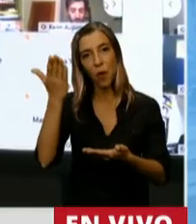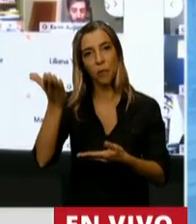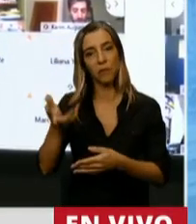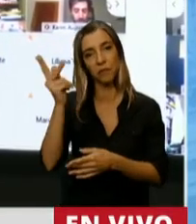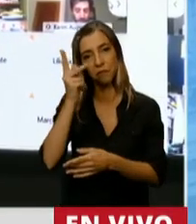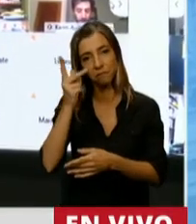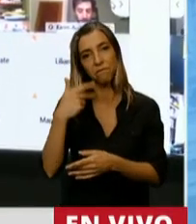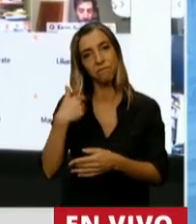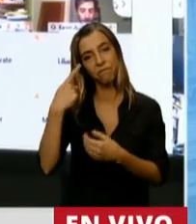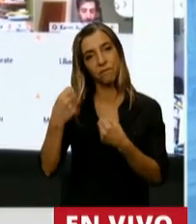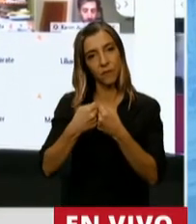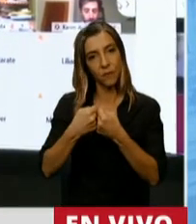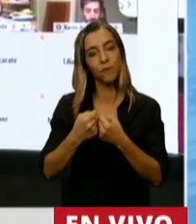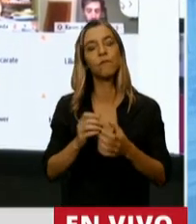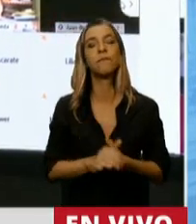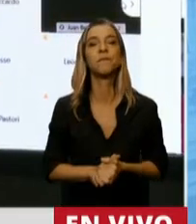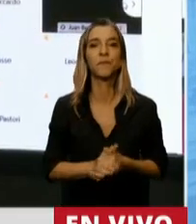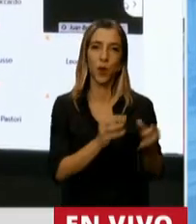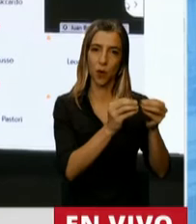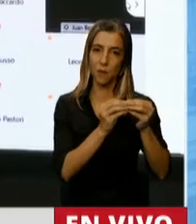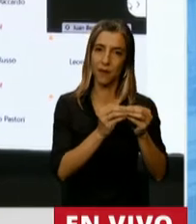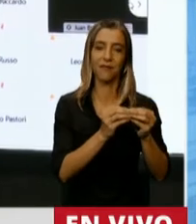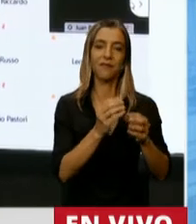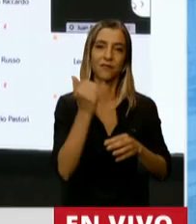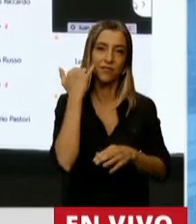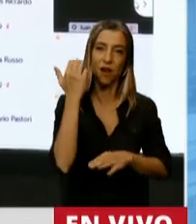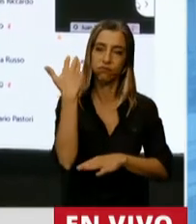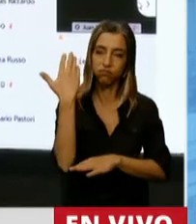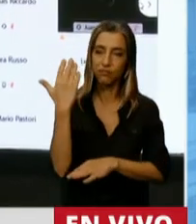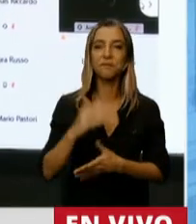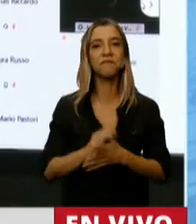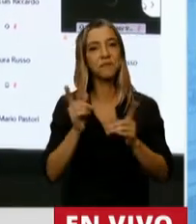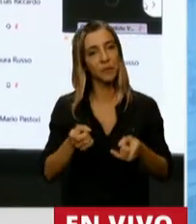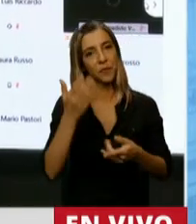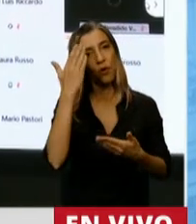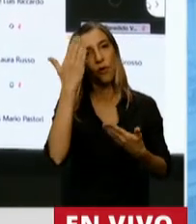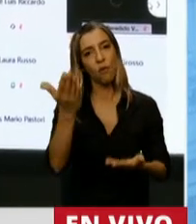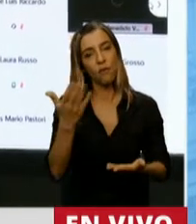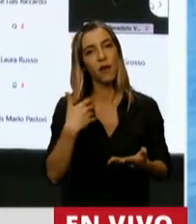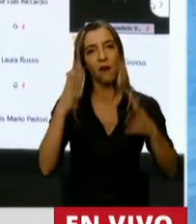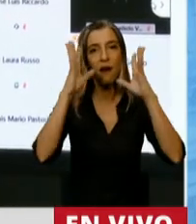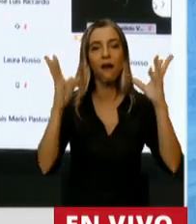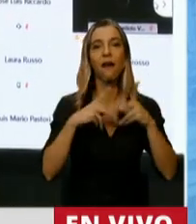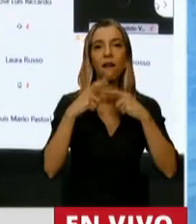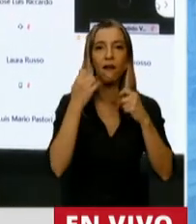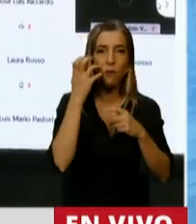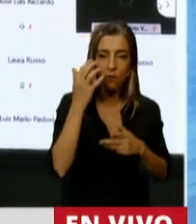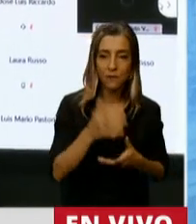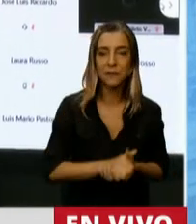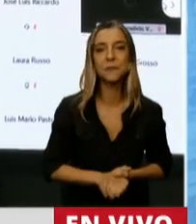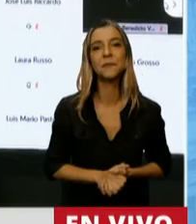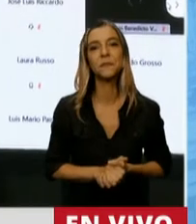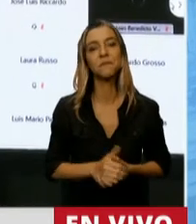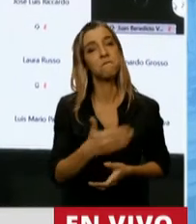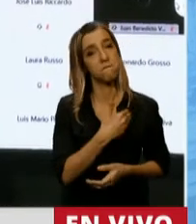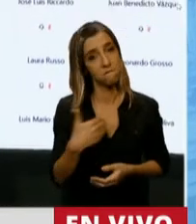de todos mis compañeros y compañeros de bancada, y también al homenaje a las abuelas de Plaza de Mayo, a